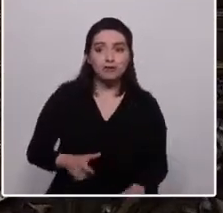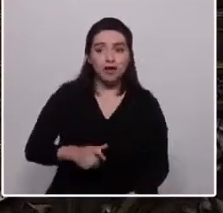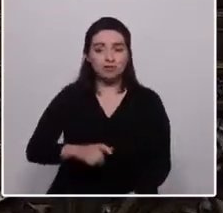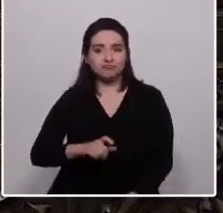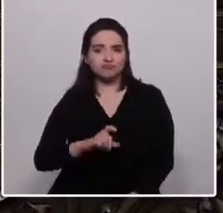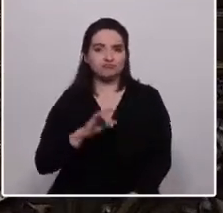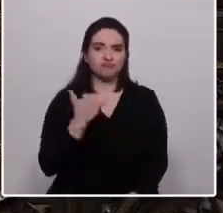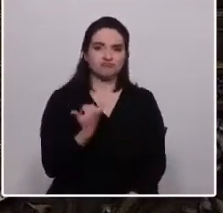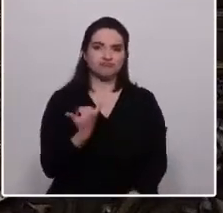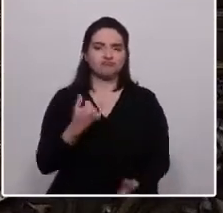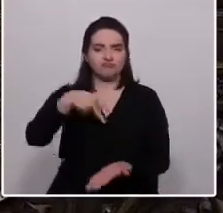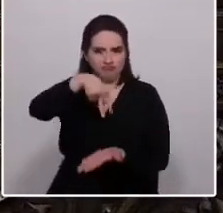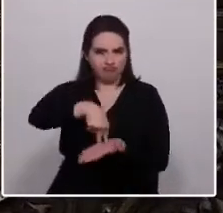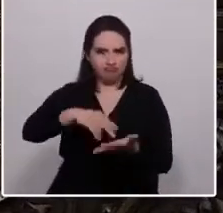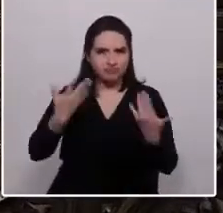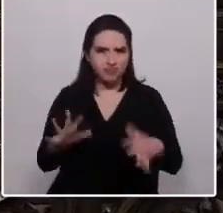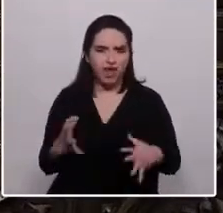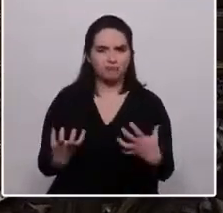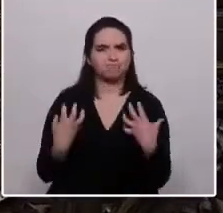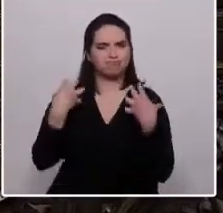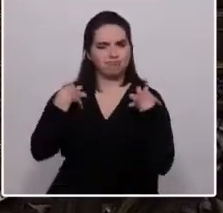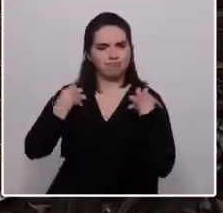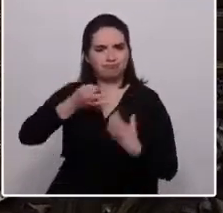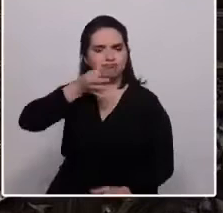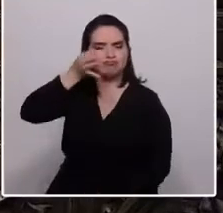para quedarnos, para usar la palabra.